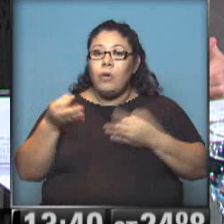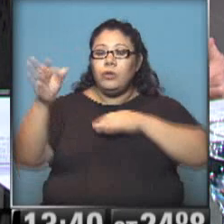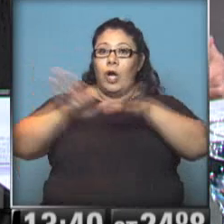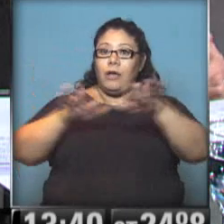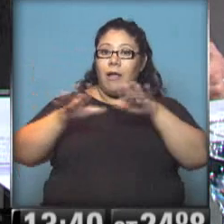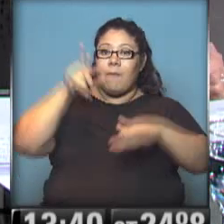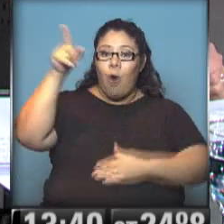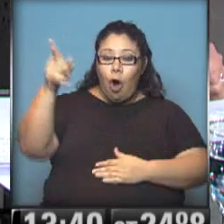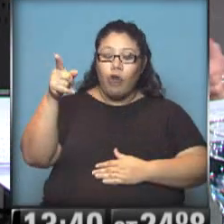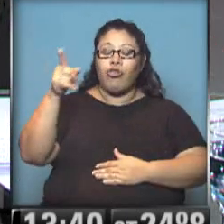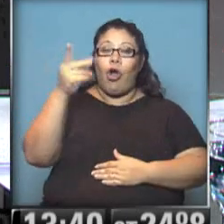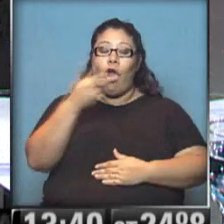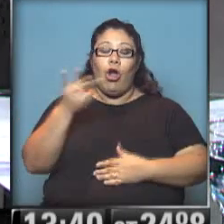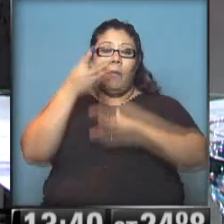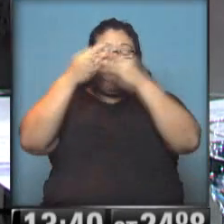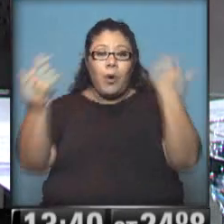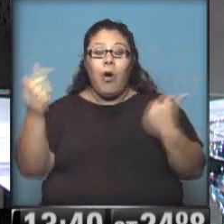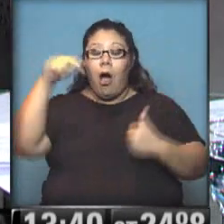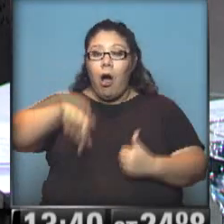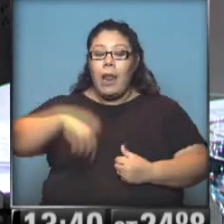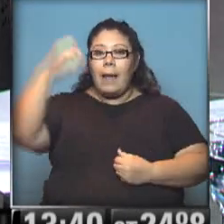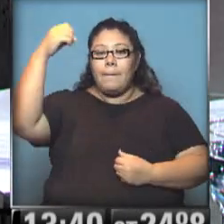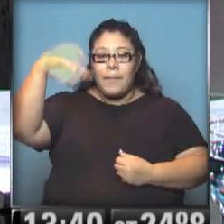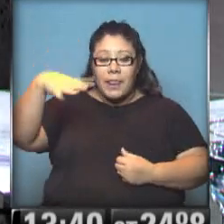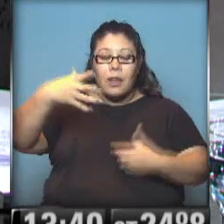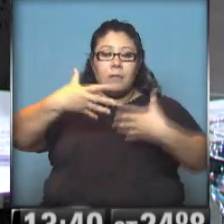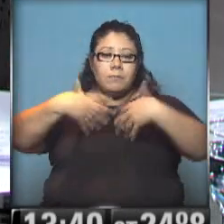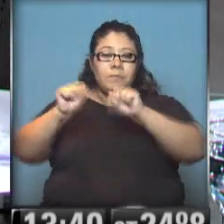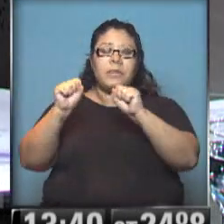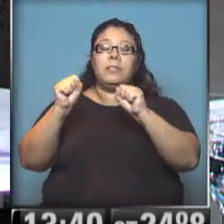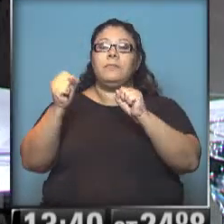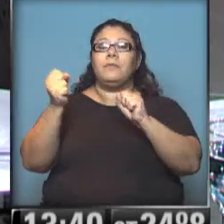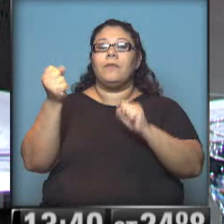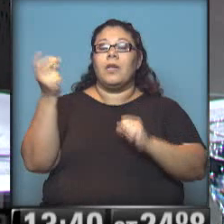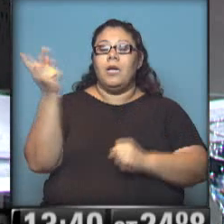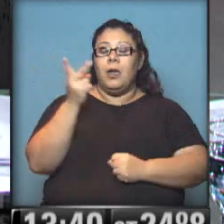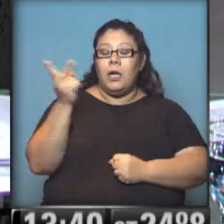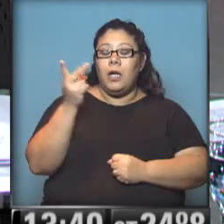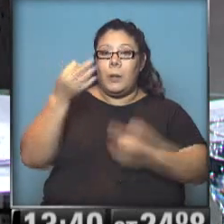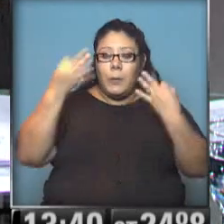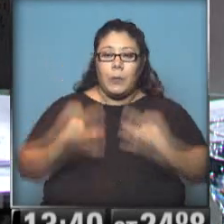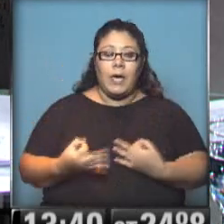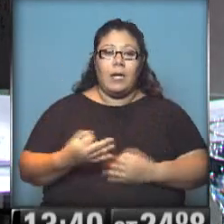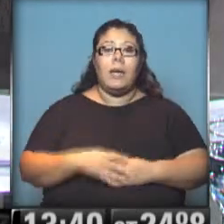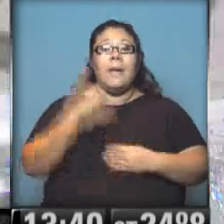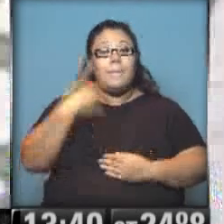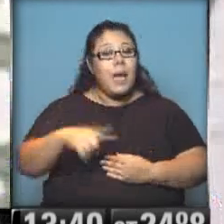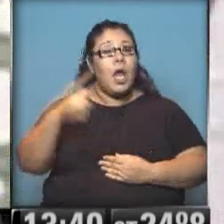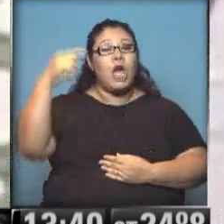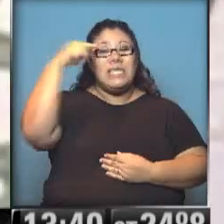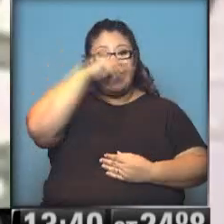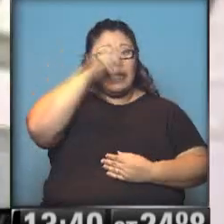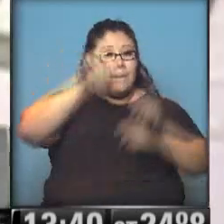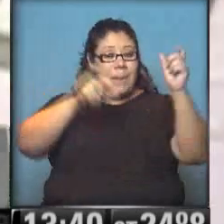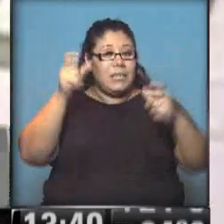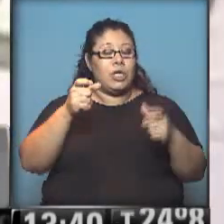sanos y salvos Lamentablemente hay 7 argentinos Que aún permanecen desaparecidos Y la situación en Nepal es catastrófica Más